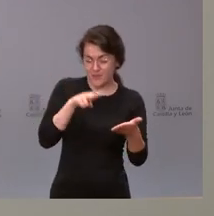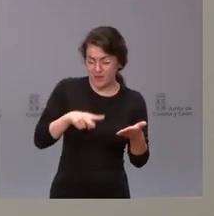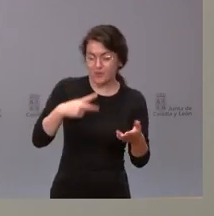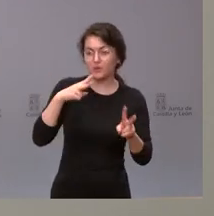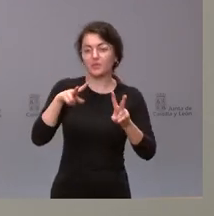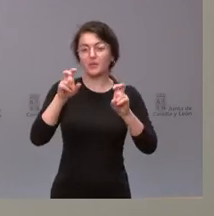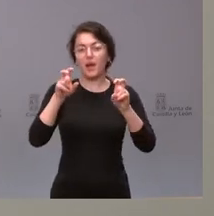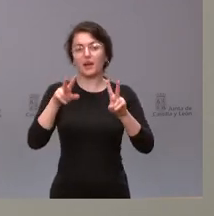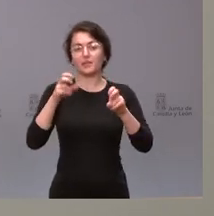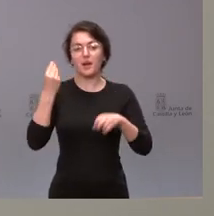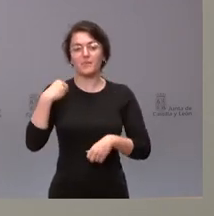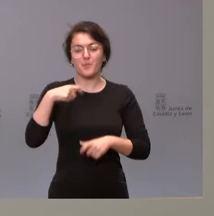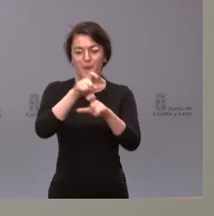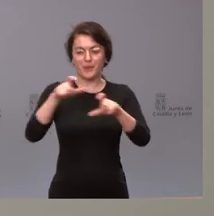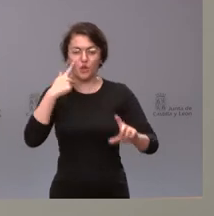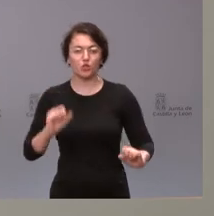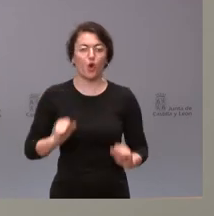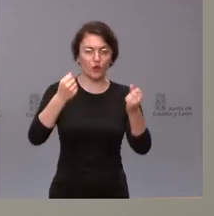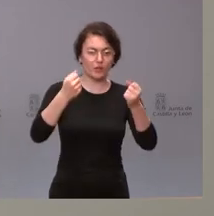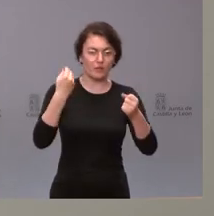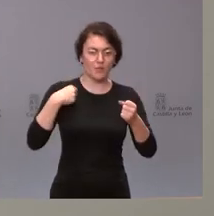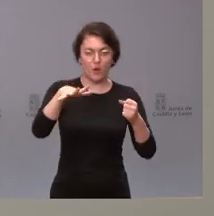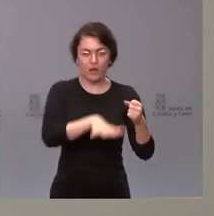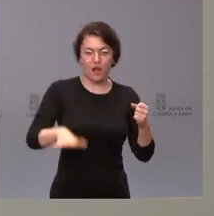tema de socorristas, que había preguntado Manuel.